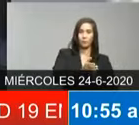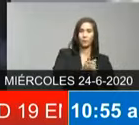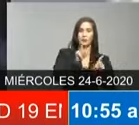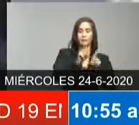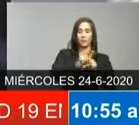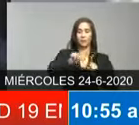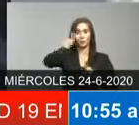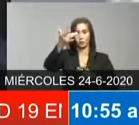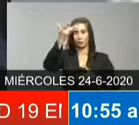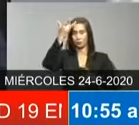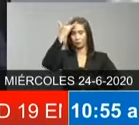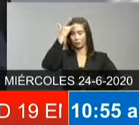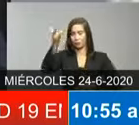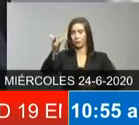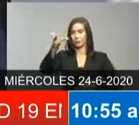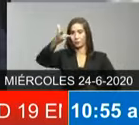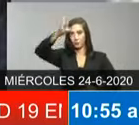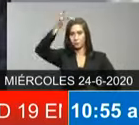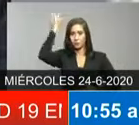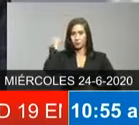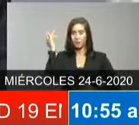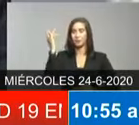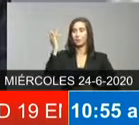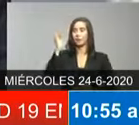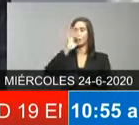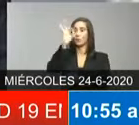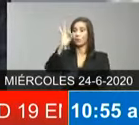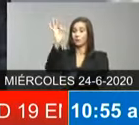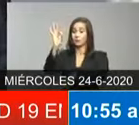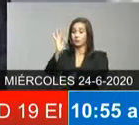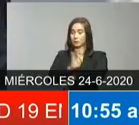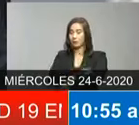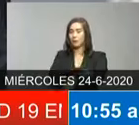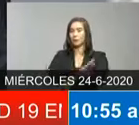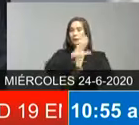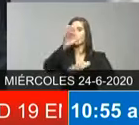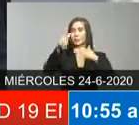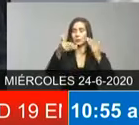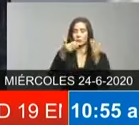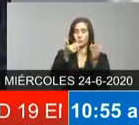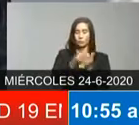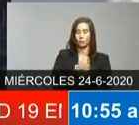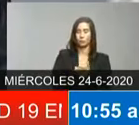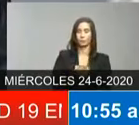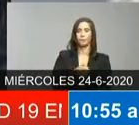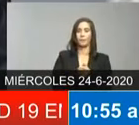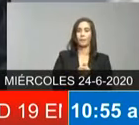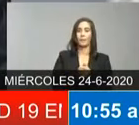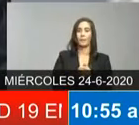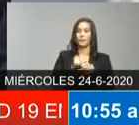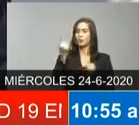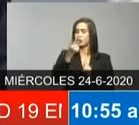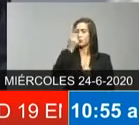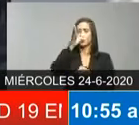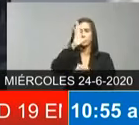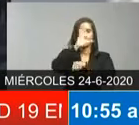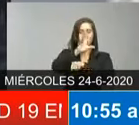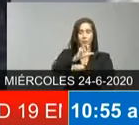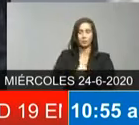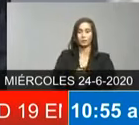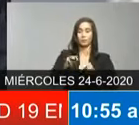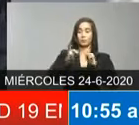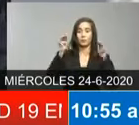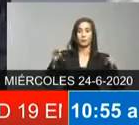en malaria en dengue y otras actividades de manera que no se está diciendo nada nuevo cuando el ministerio de salud